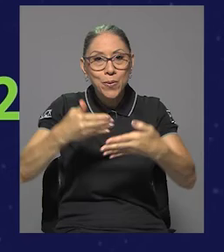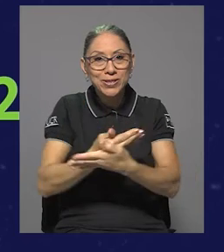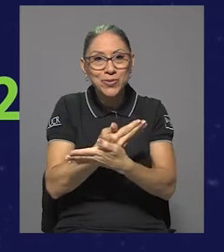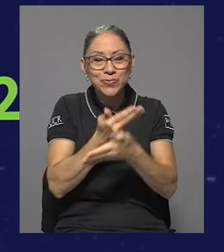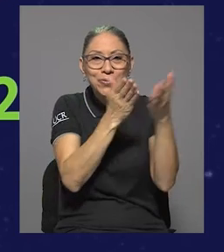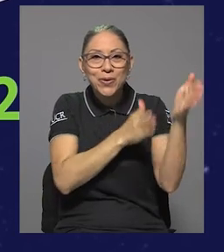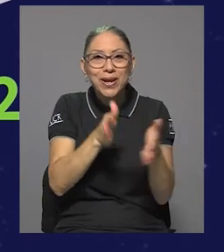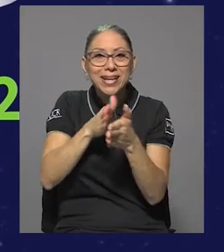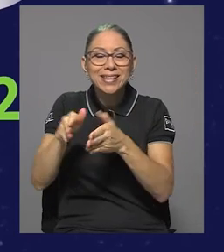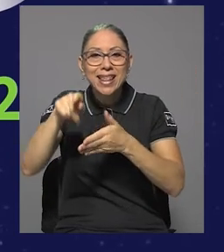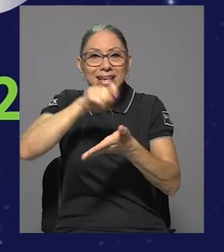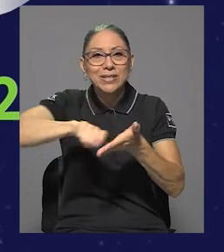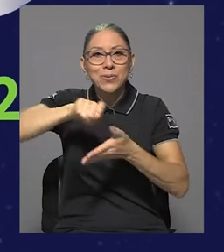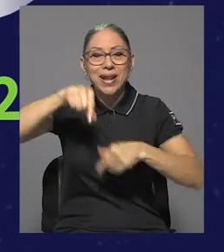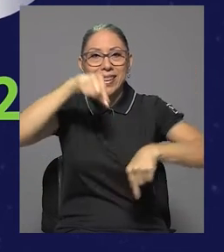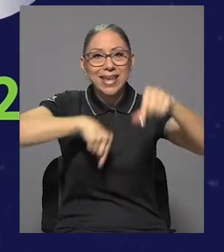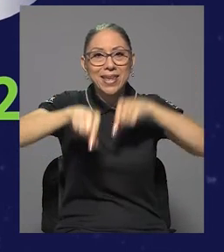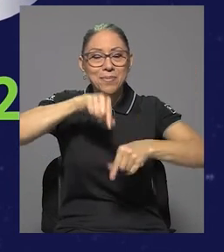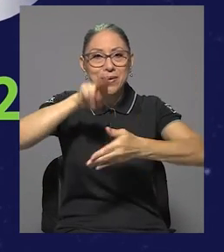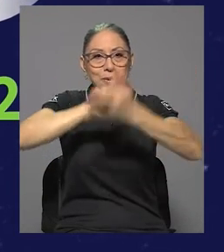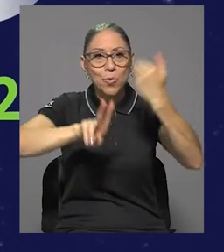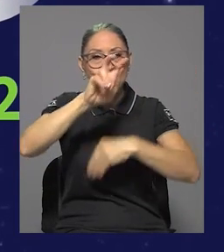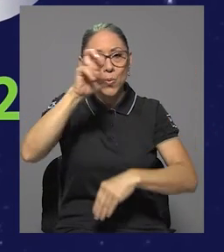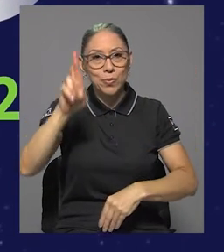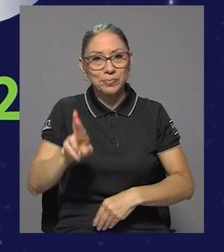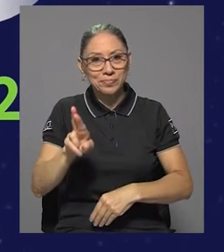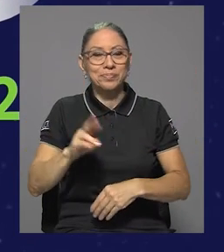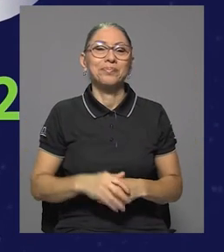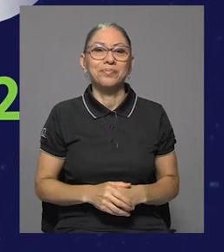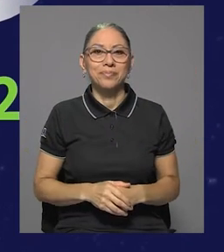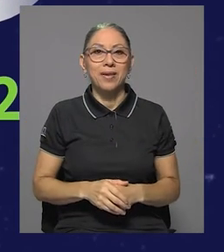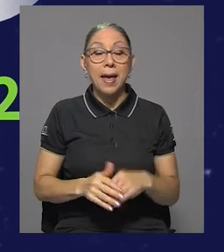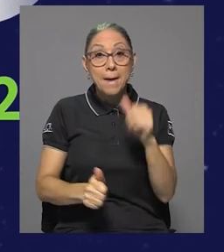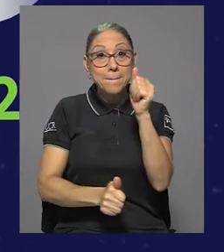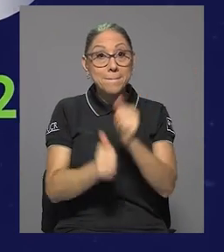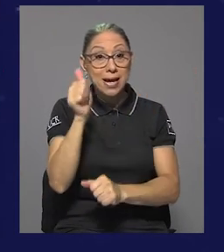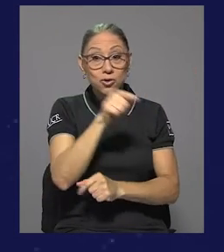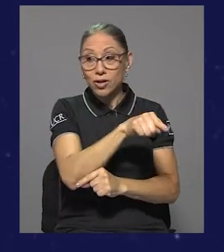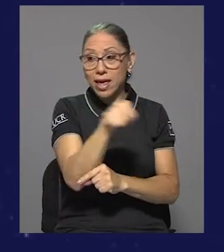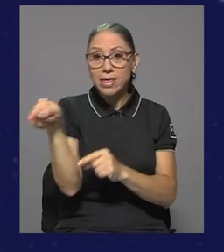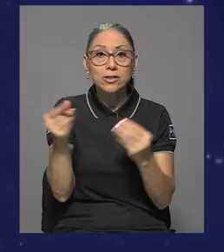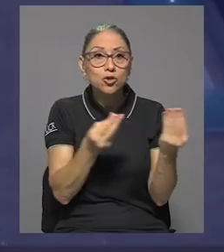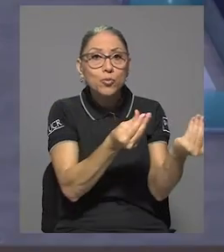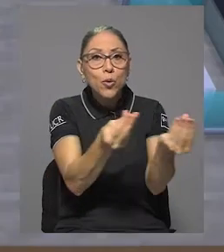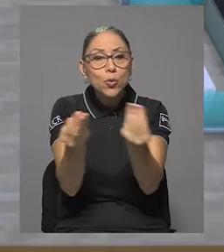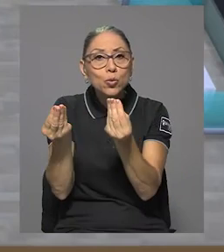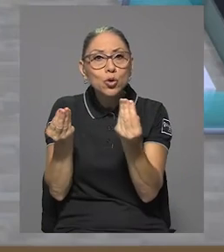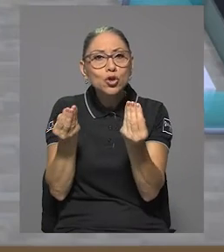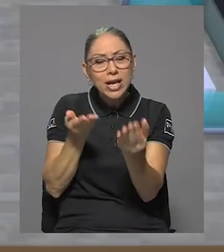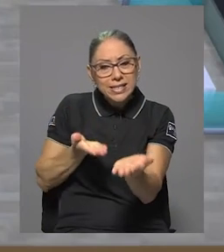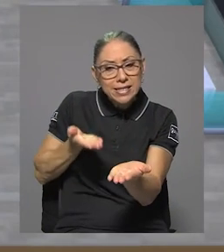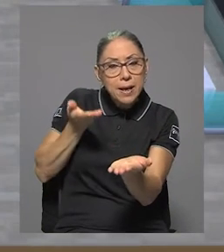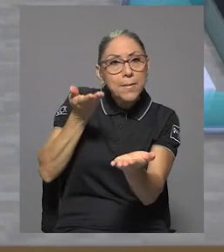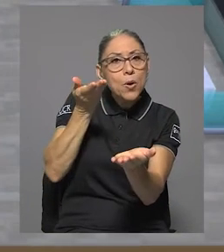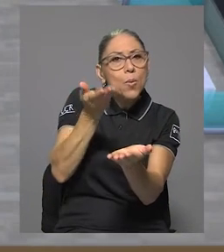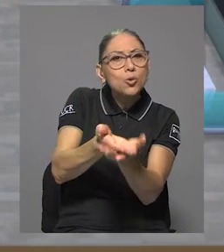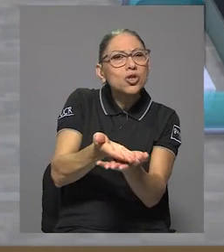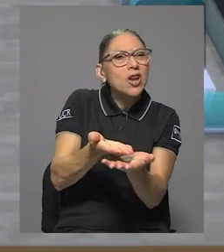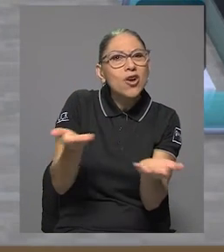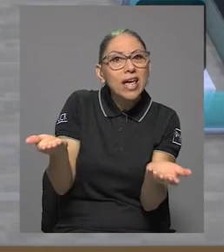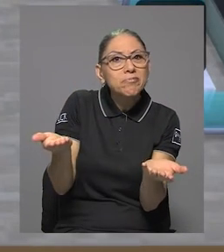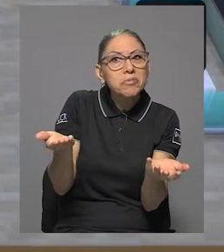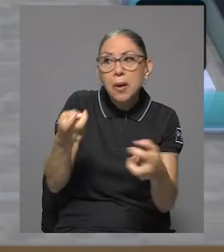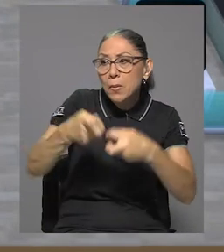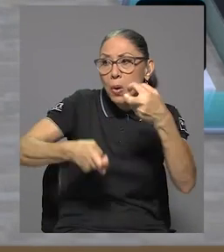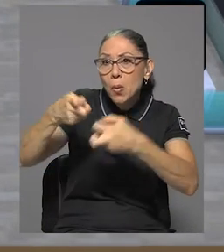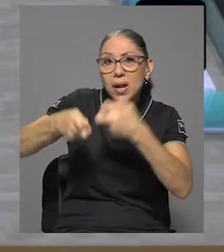organizada por la Escuela de Química de la Universidad de Costa Rica. La mayoría de productos se propusieron resolver problemáticas